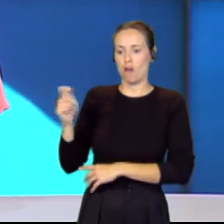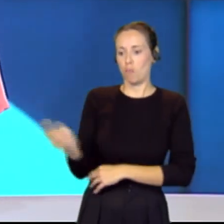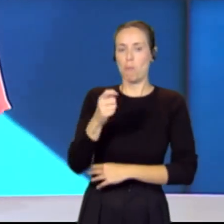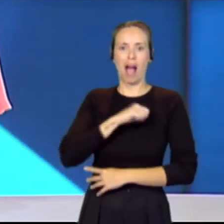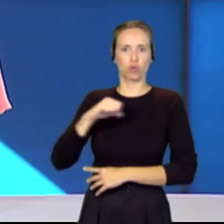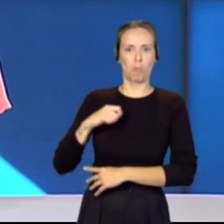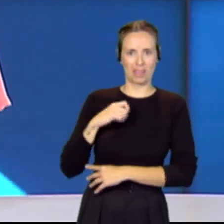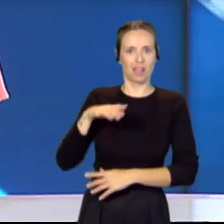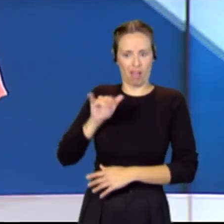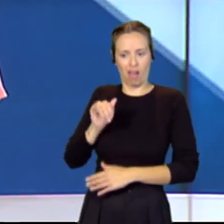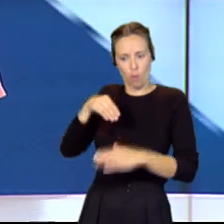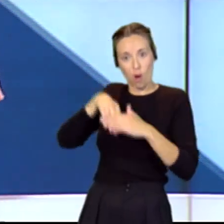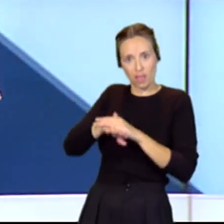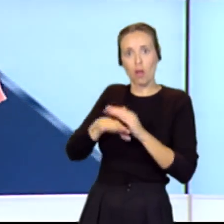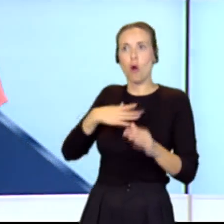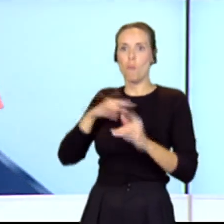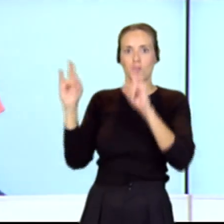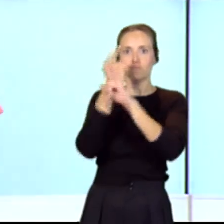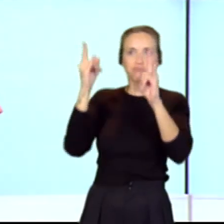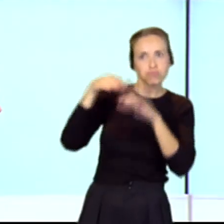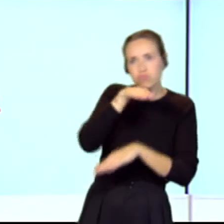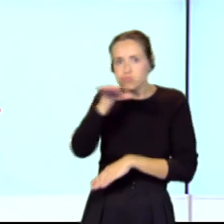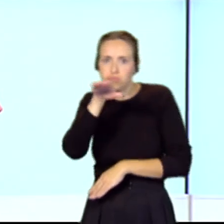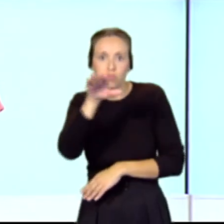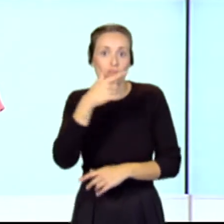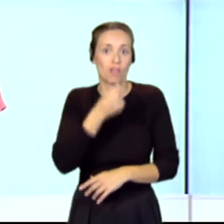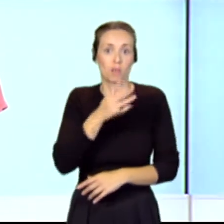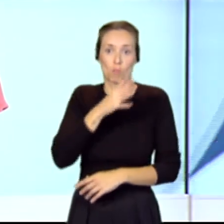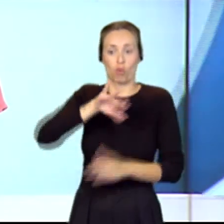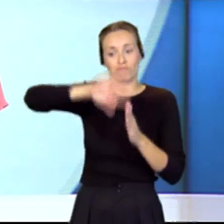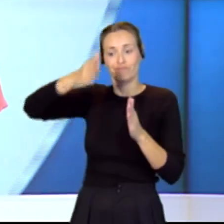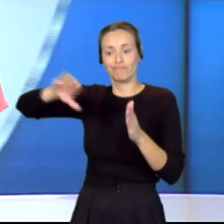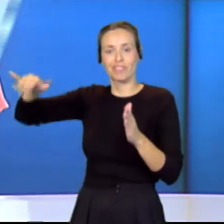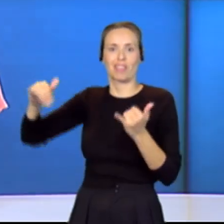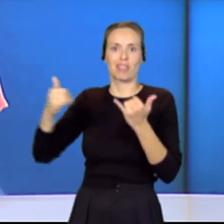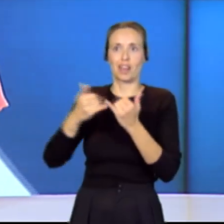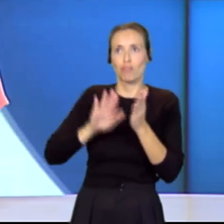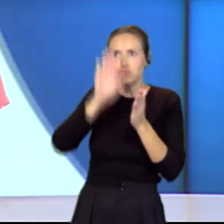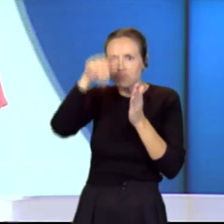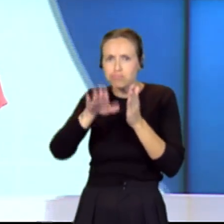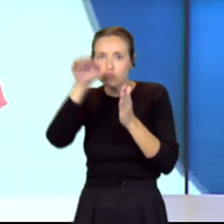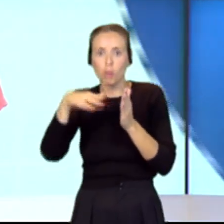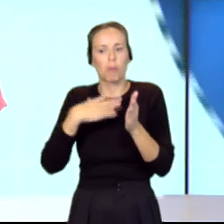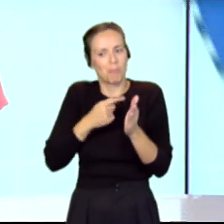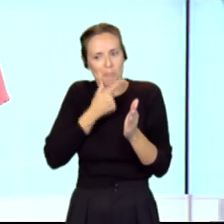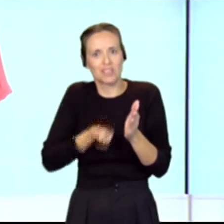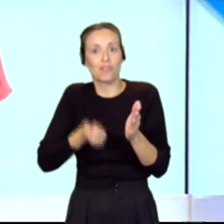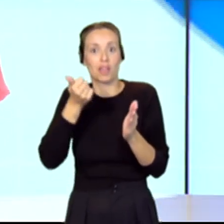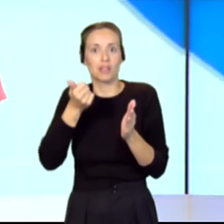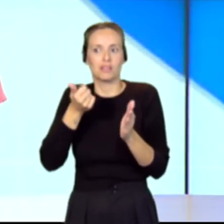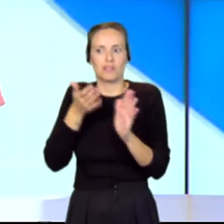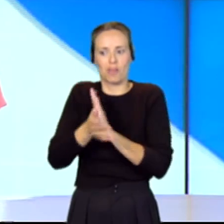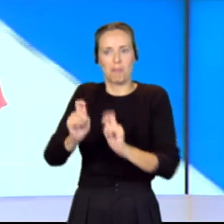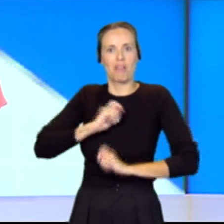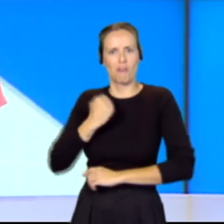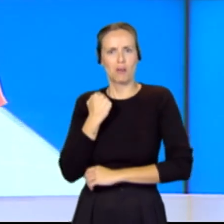interfaz con mucha más accesibilidad, dada la orografía de la isla de Tenerife, más refuerzo y sobre todo